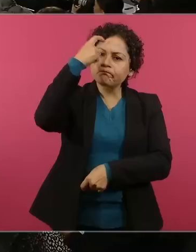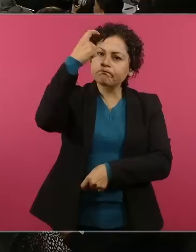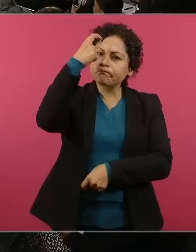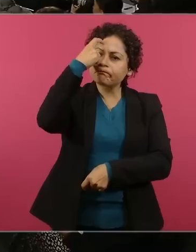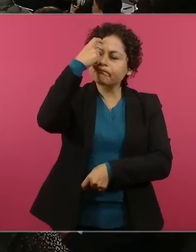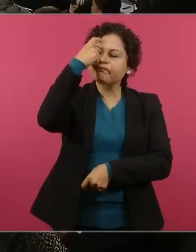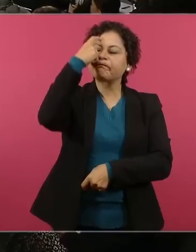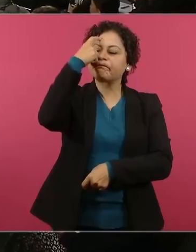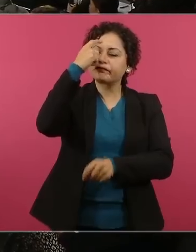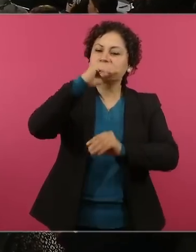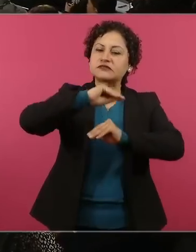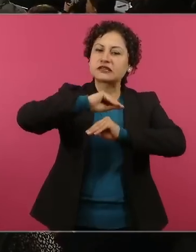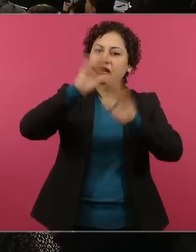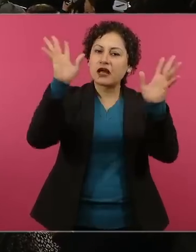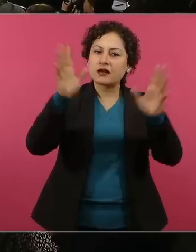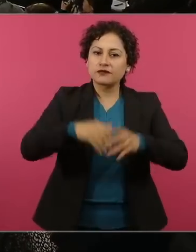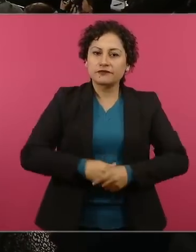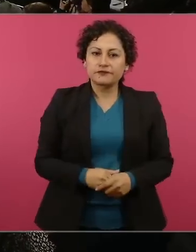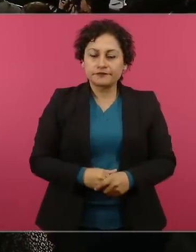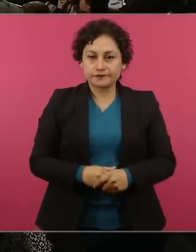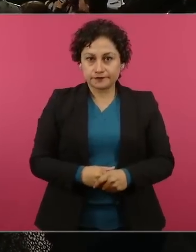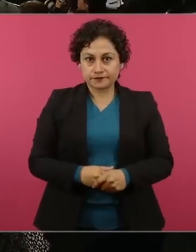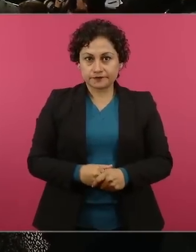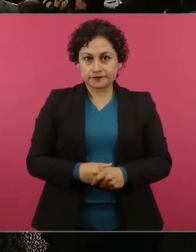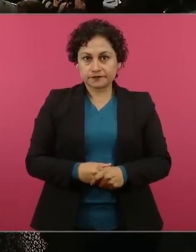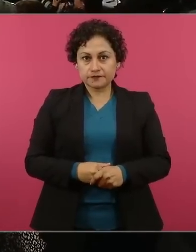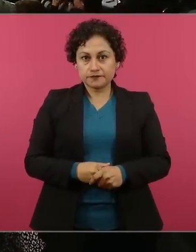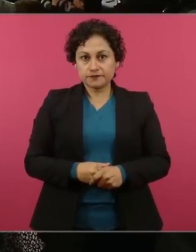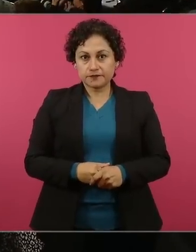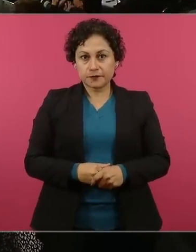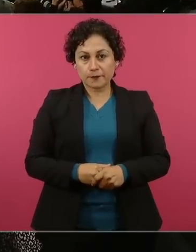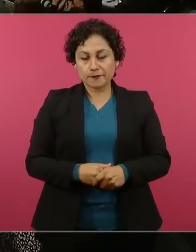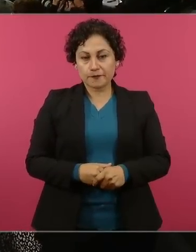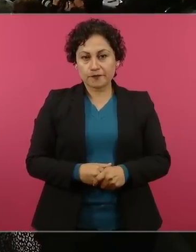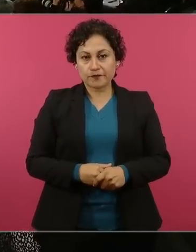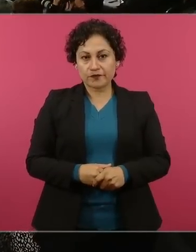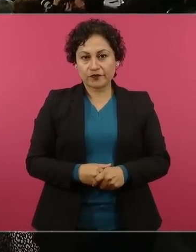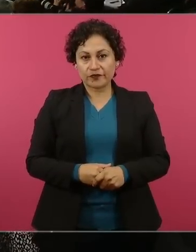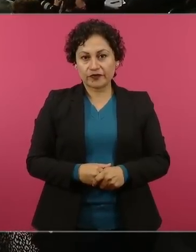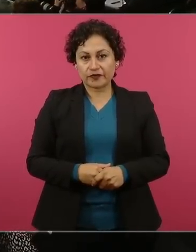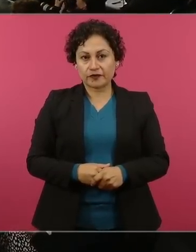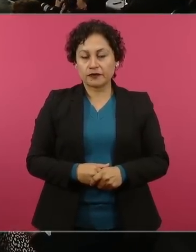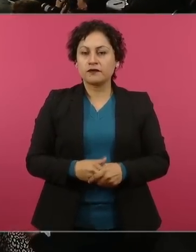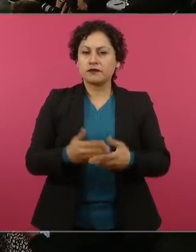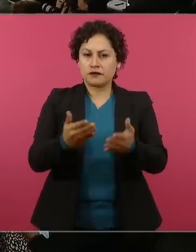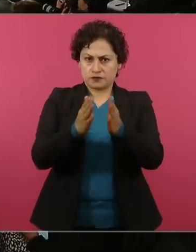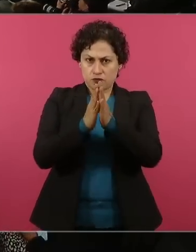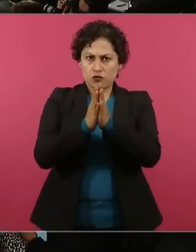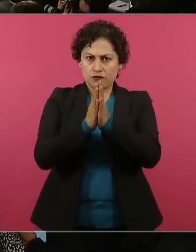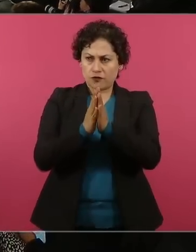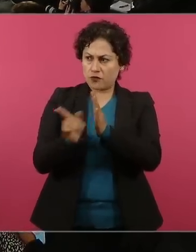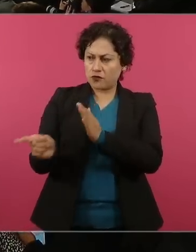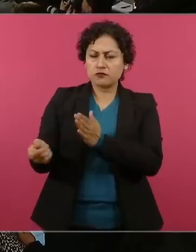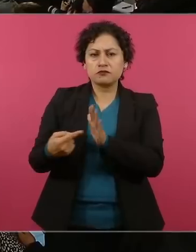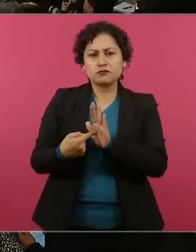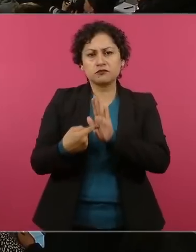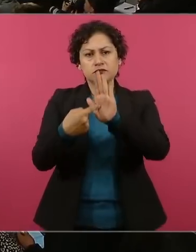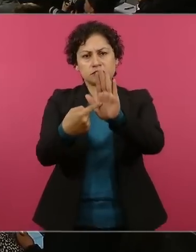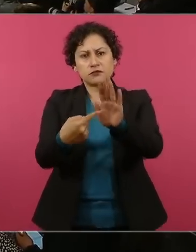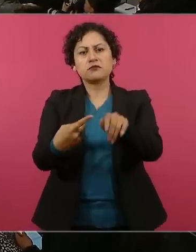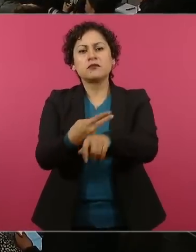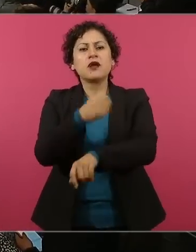A ver si ponemos lo que sucedió ayer.